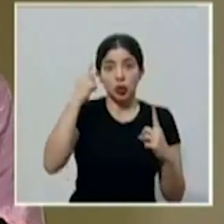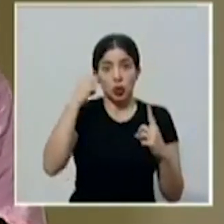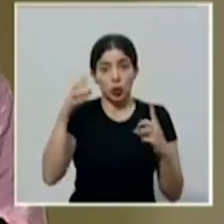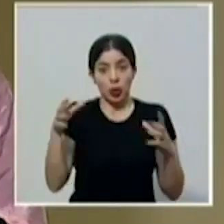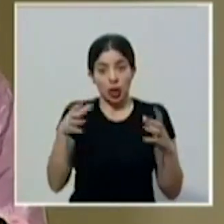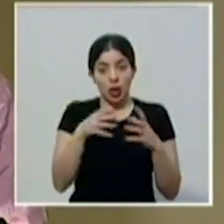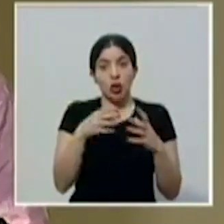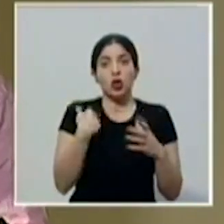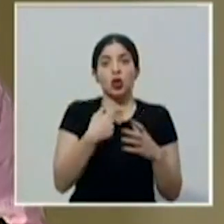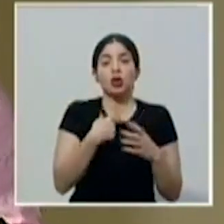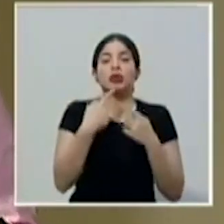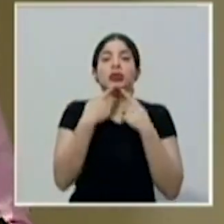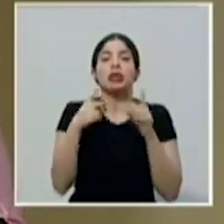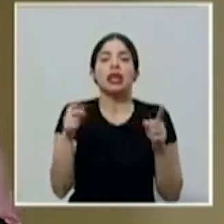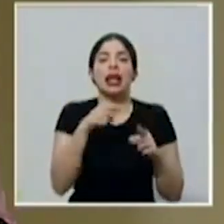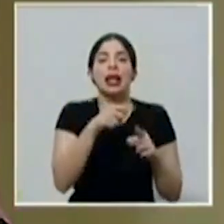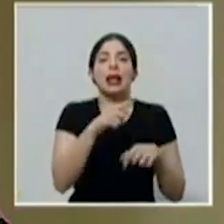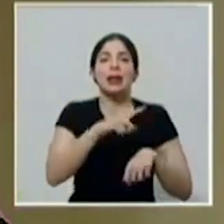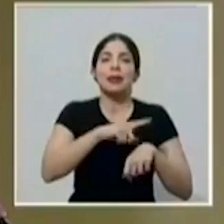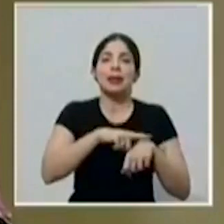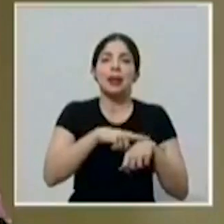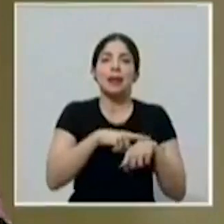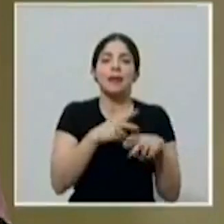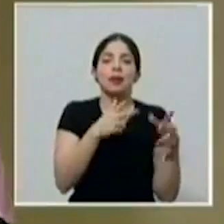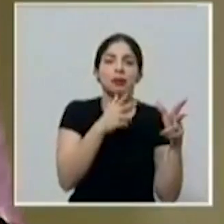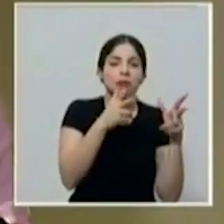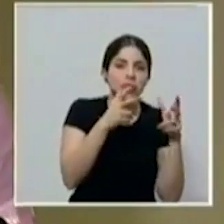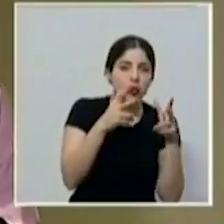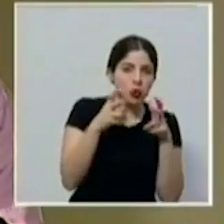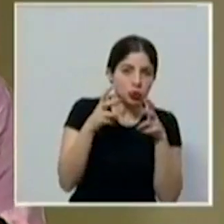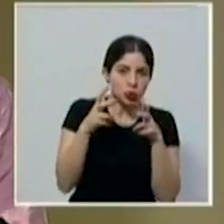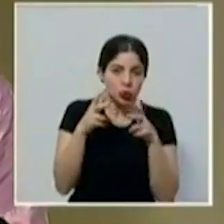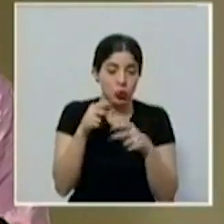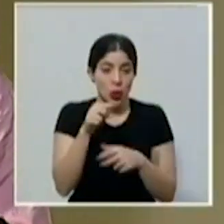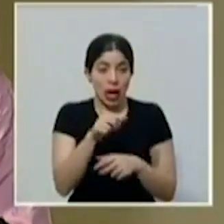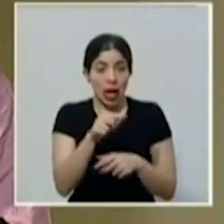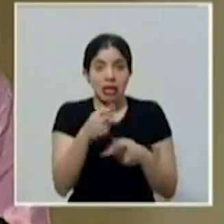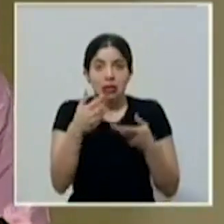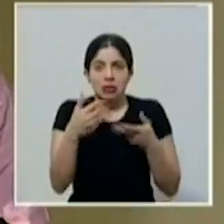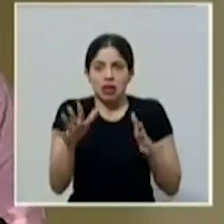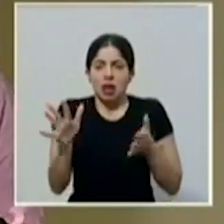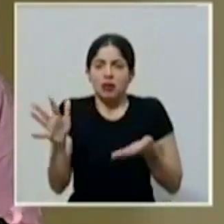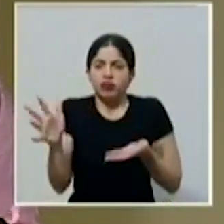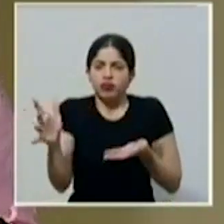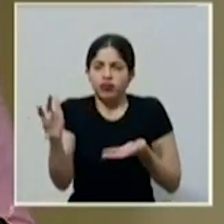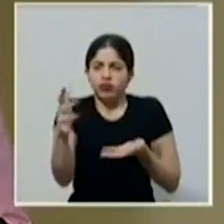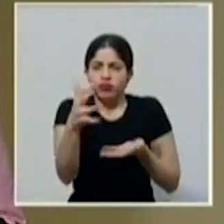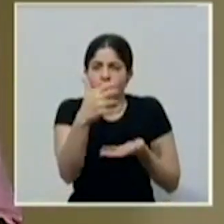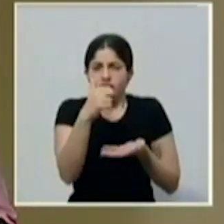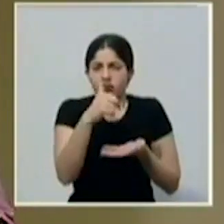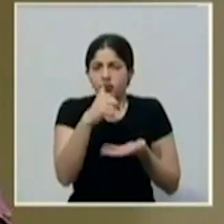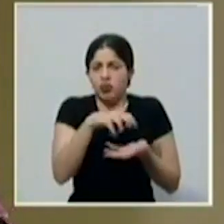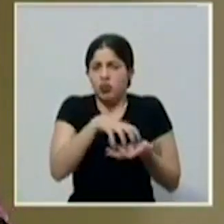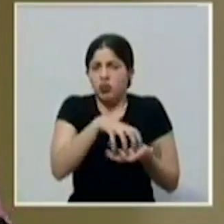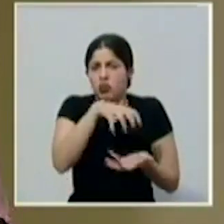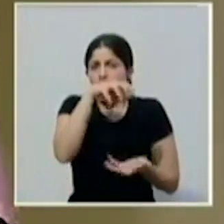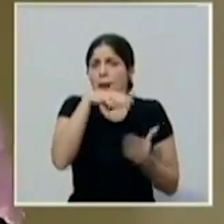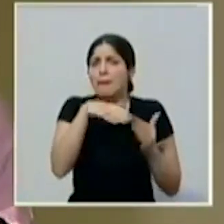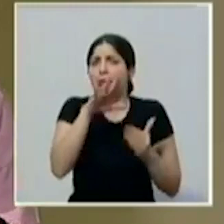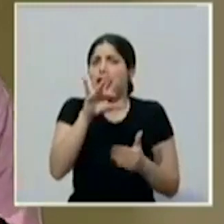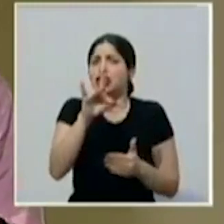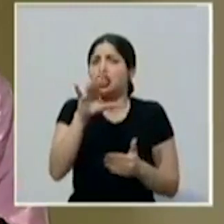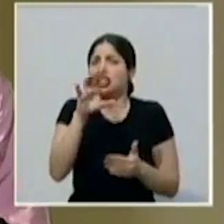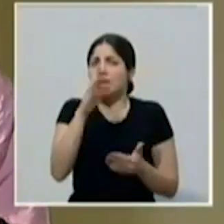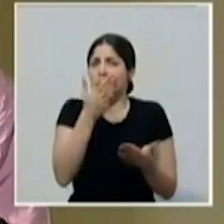mencionamos como el periodo de escucha. Allí recibimos una importante cantidad, más de 800